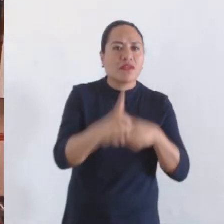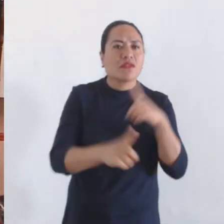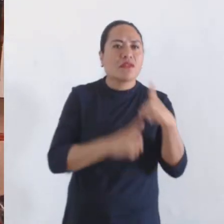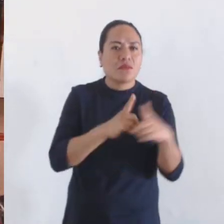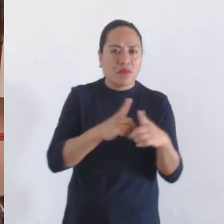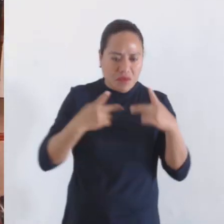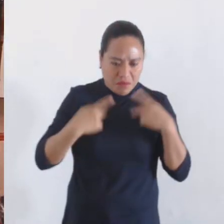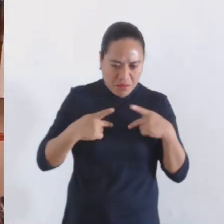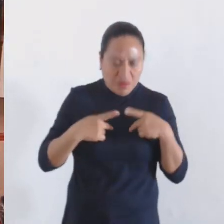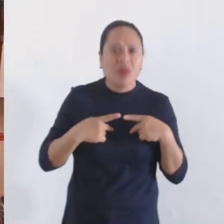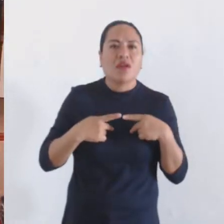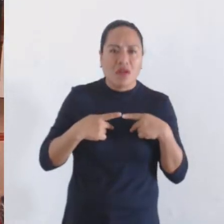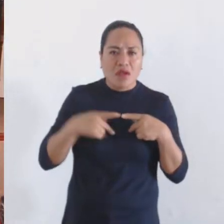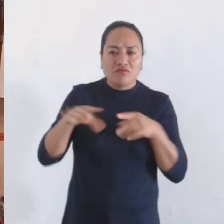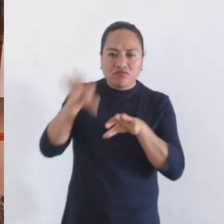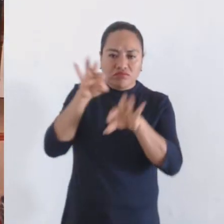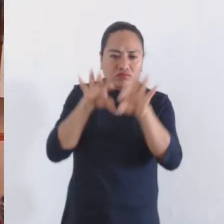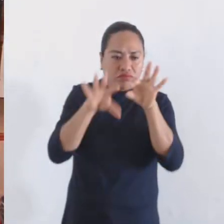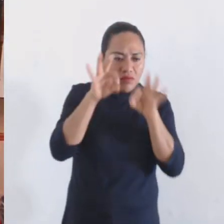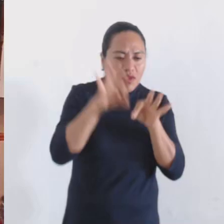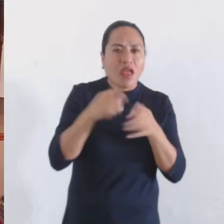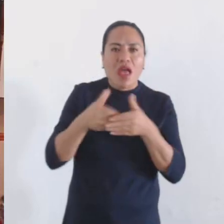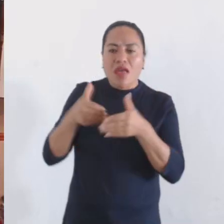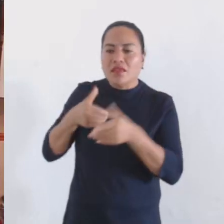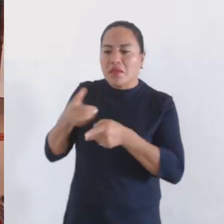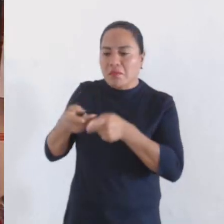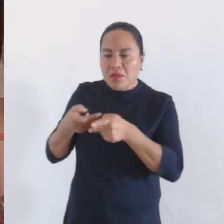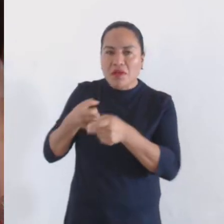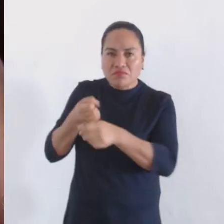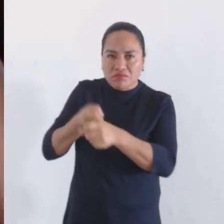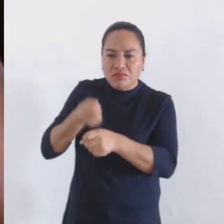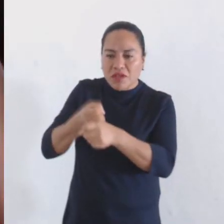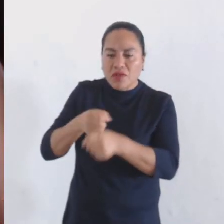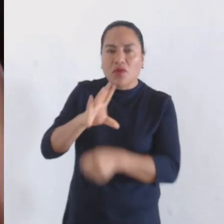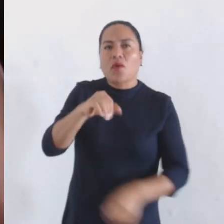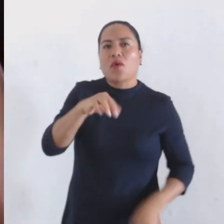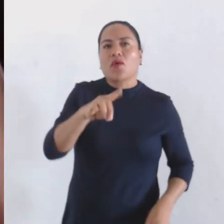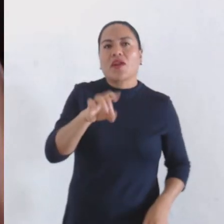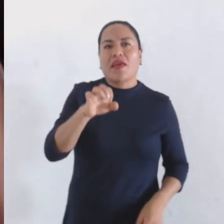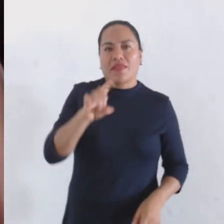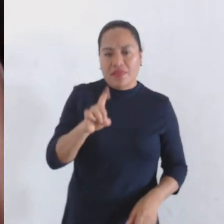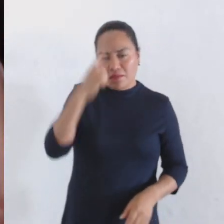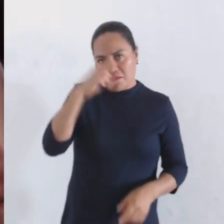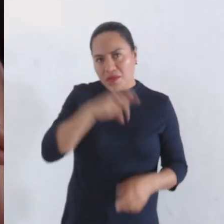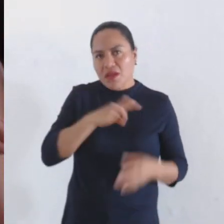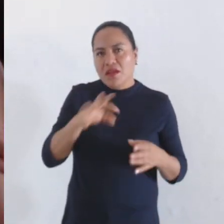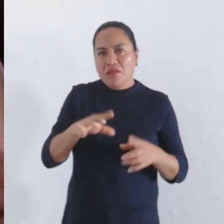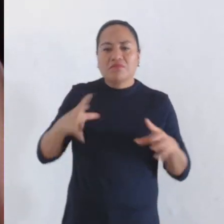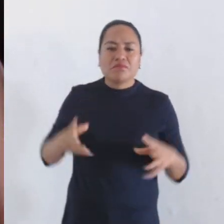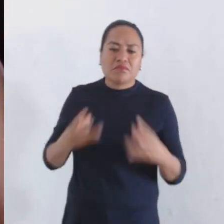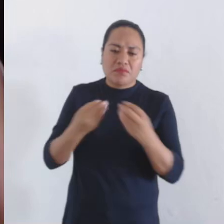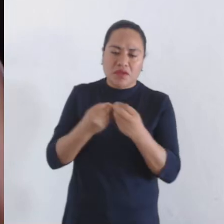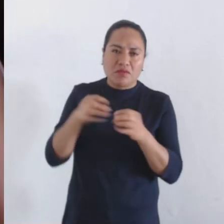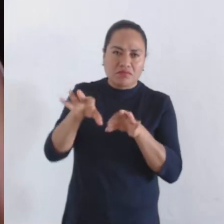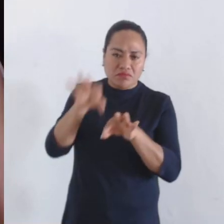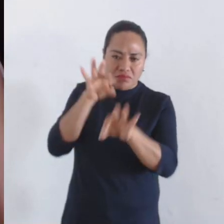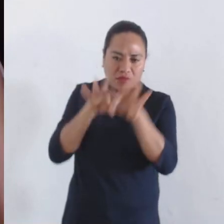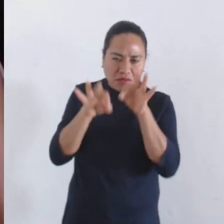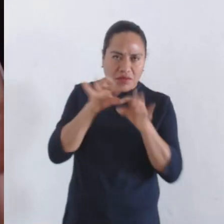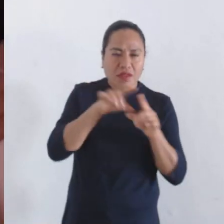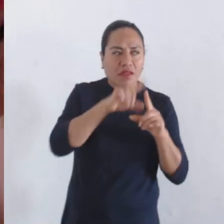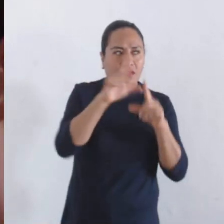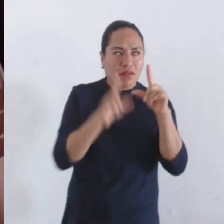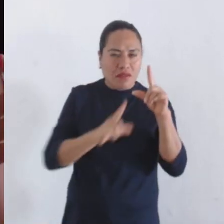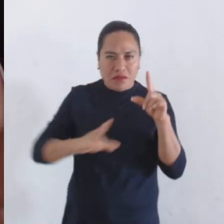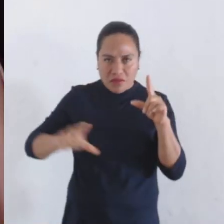participando y formándose en CONADE Nacional, precisamente para formar parte de la selección nacional